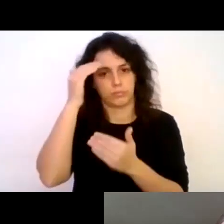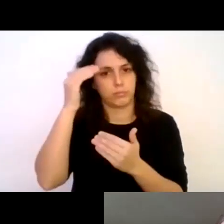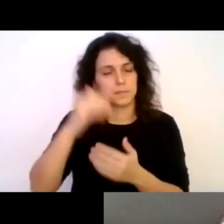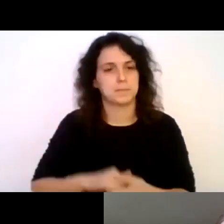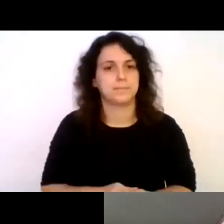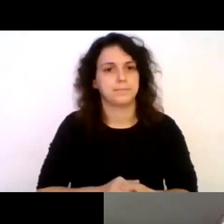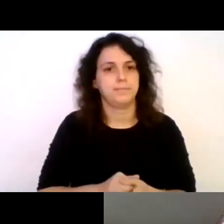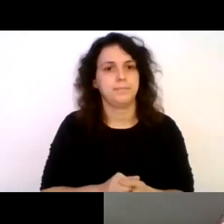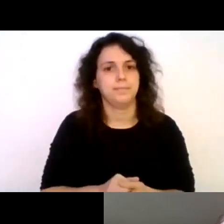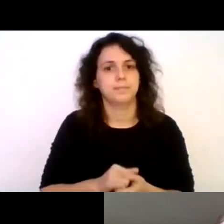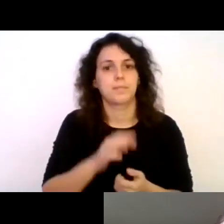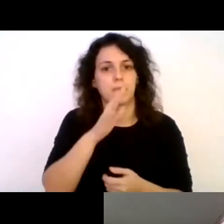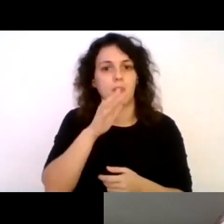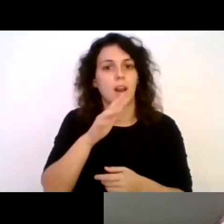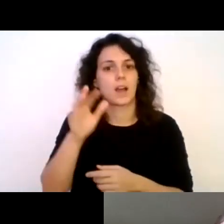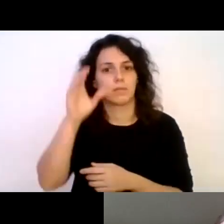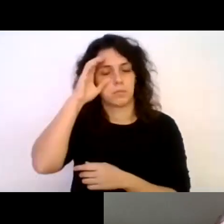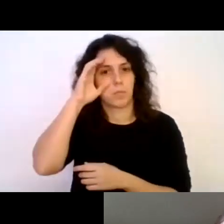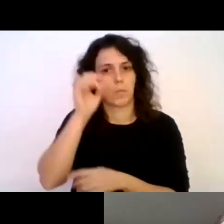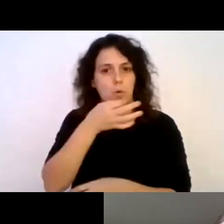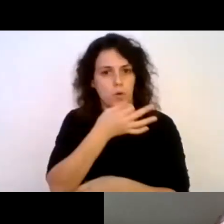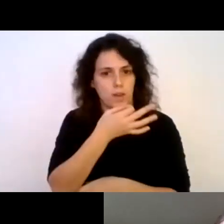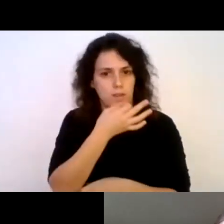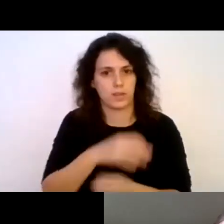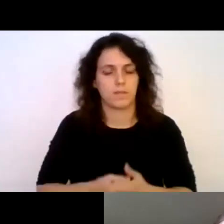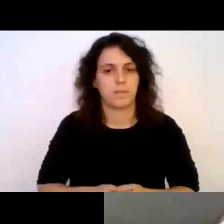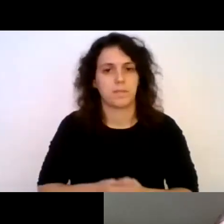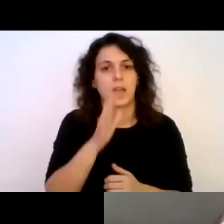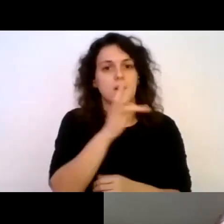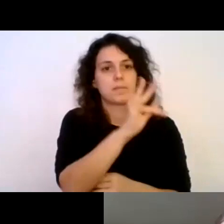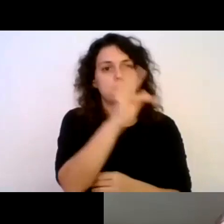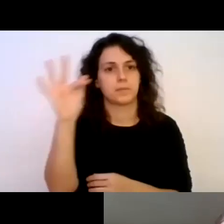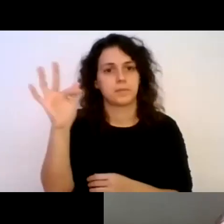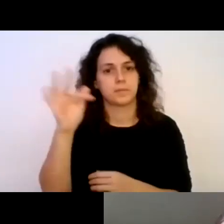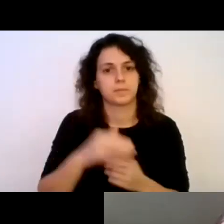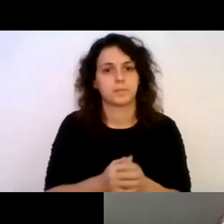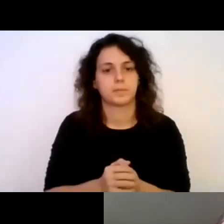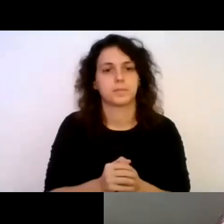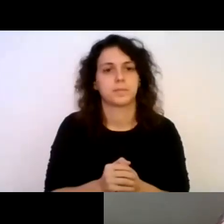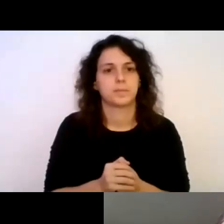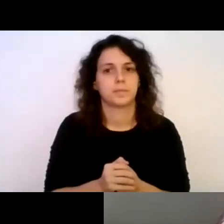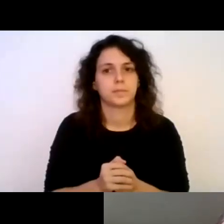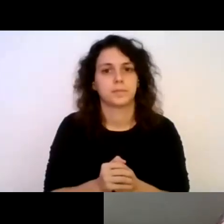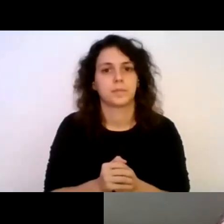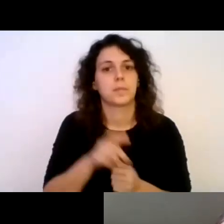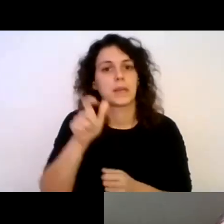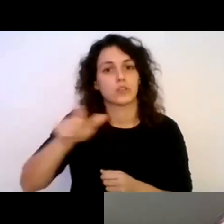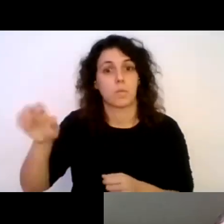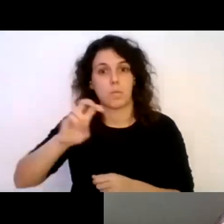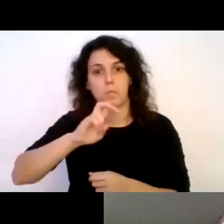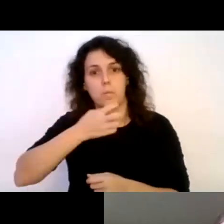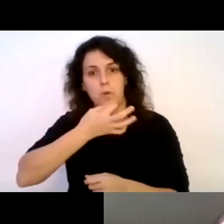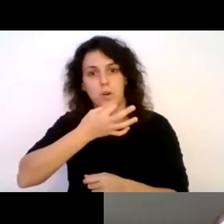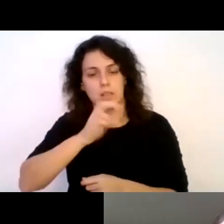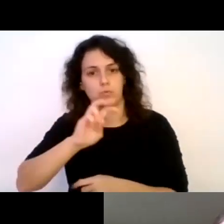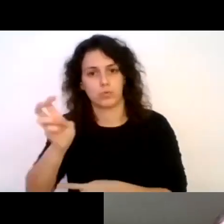ponencia. A continuación voy a seguir relatando quiénes son los siguientes ponentes. El